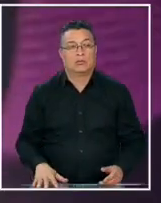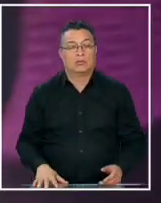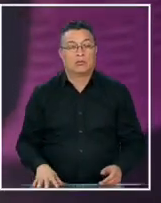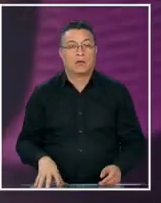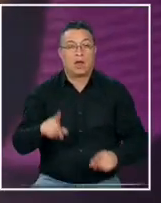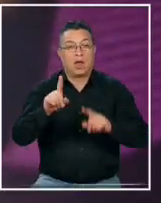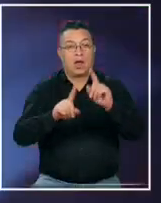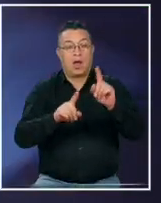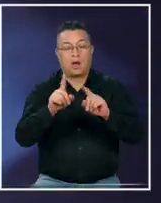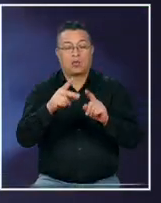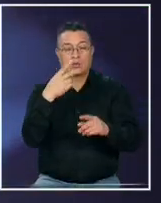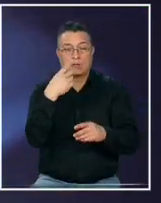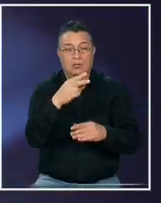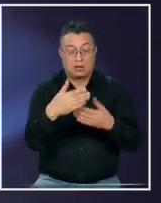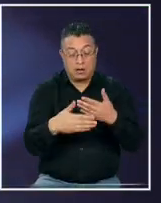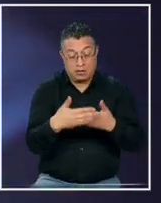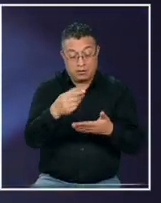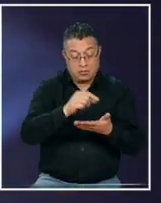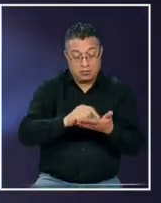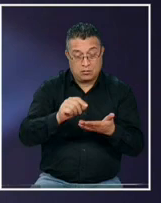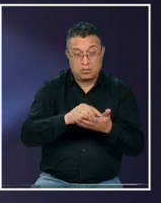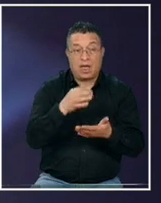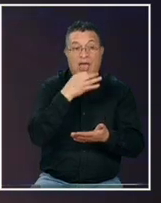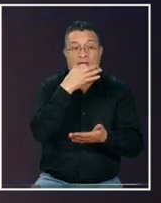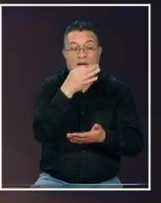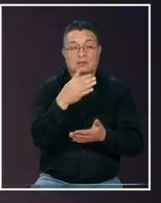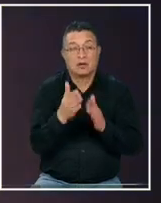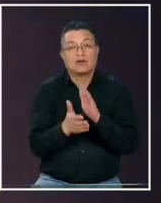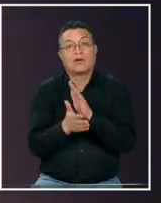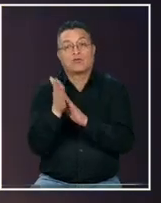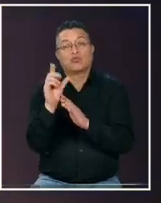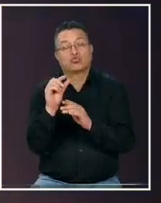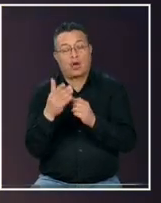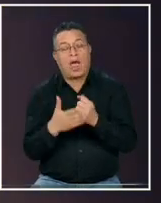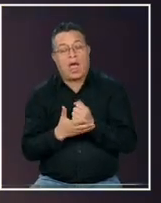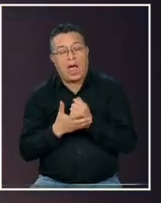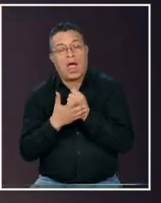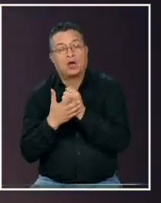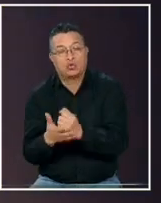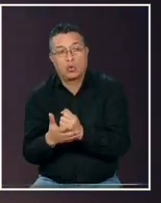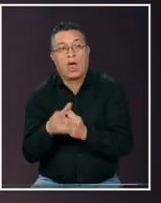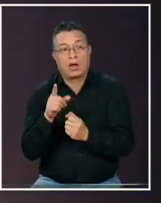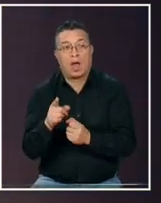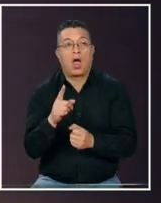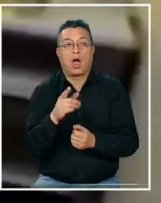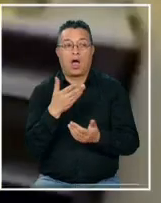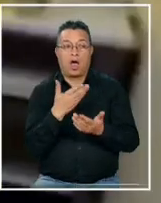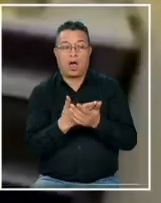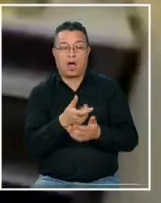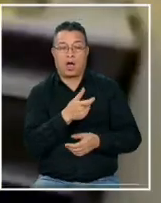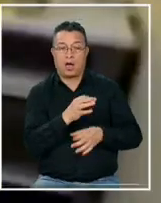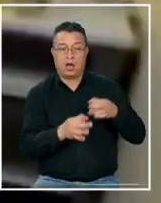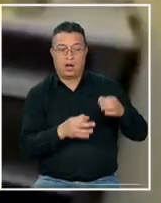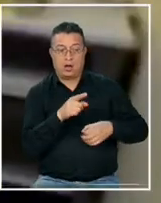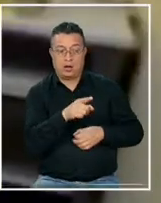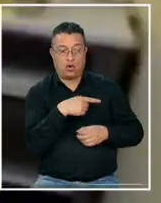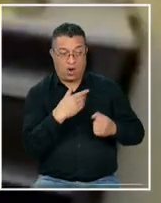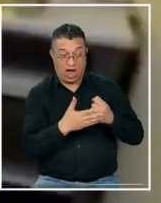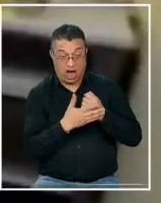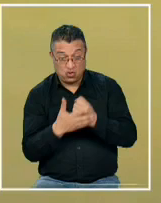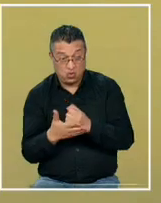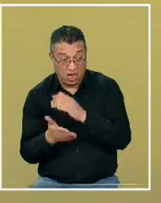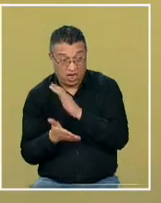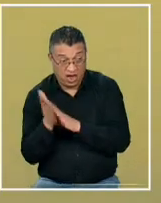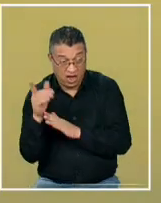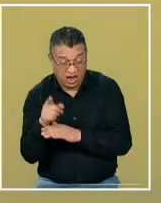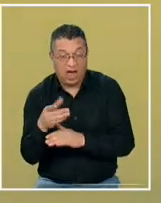algunos pasajes de su diario decían se fue con un poco de ayuda eso fue utilizado por la policía y la corte como una posible